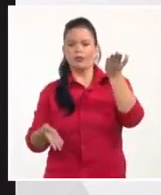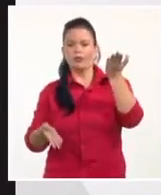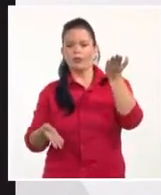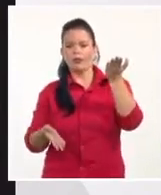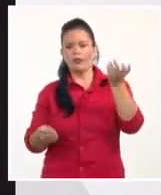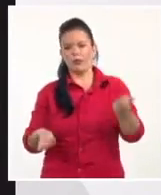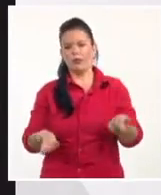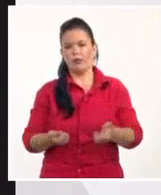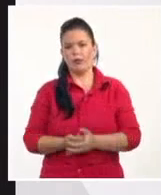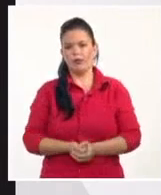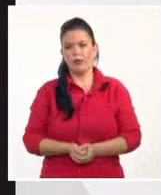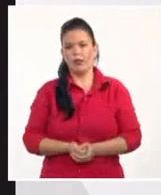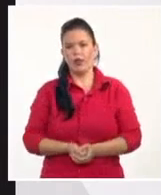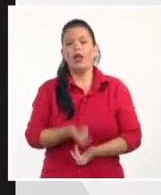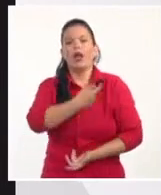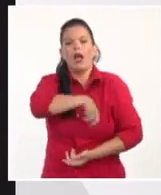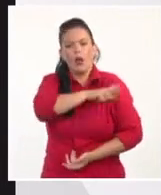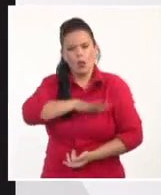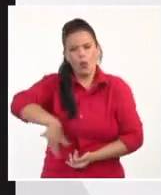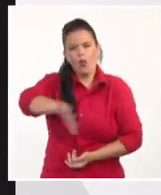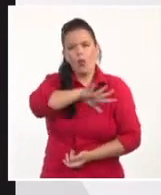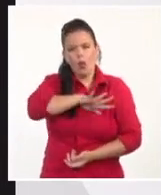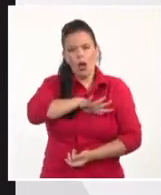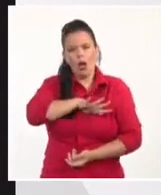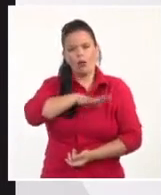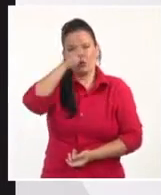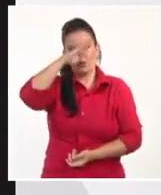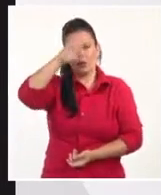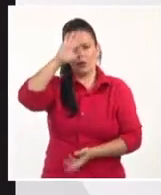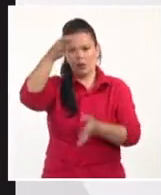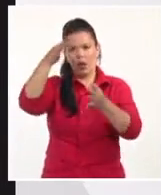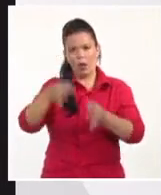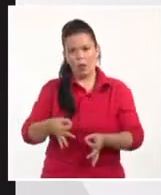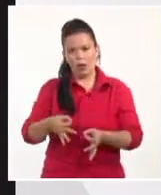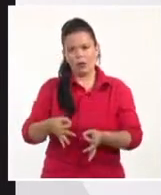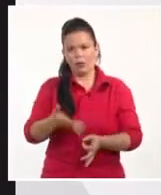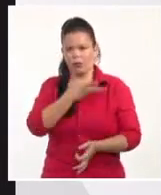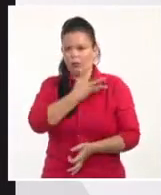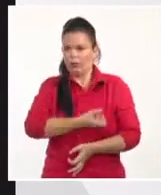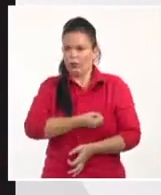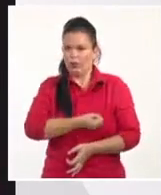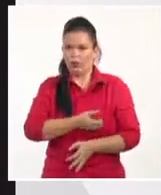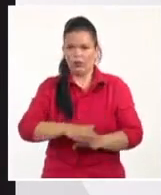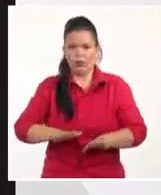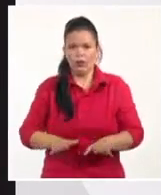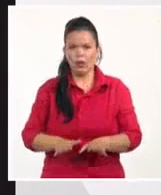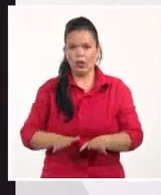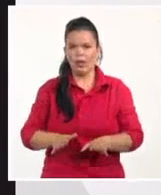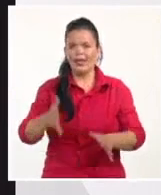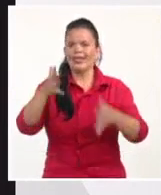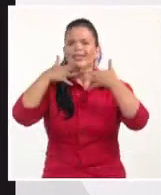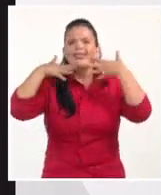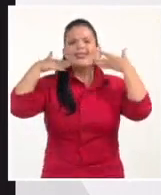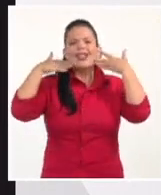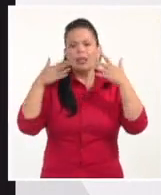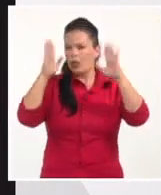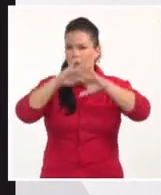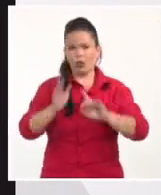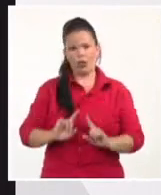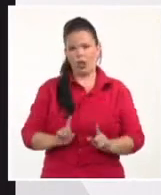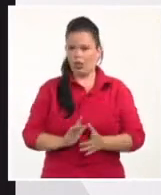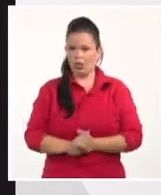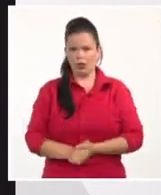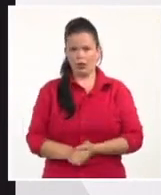parte de la población de Cuba. Creo que es importante también escuchar, permitir el respeto a que